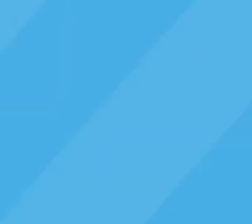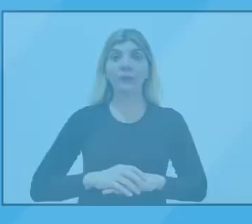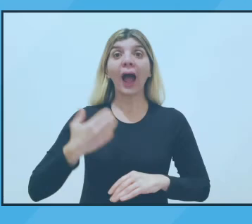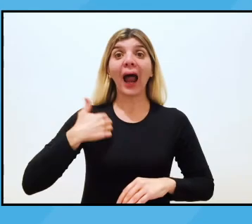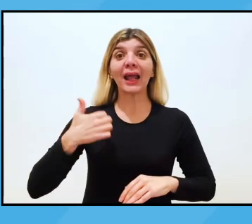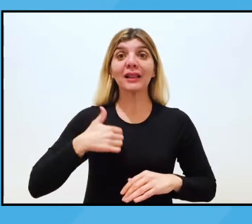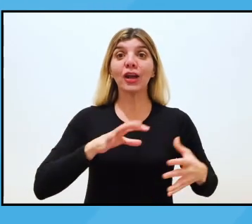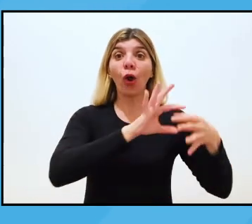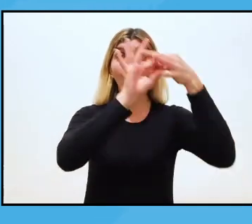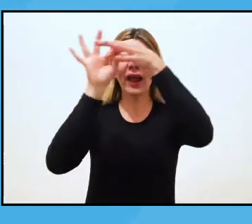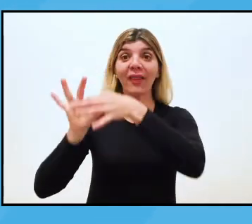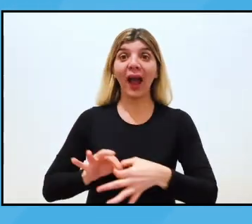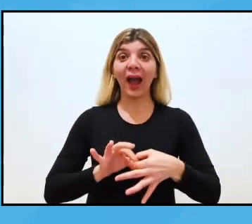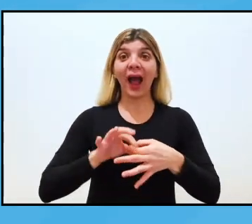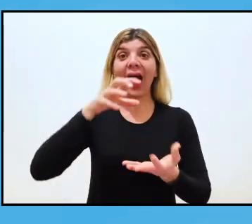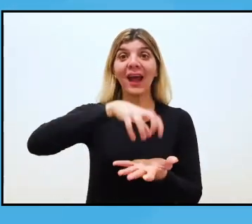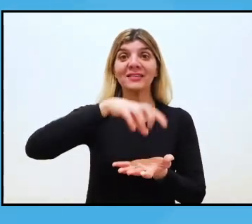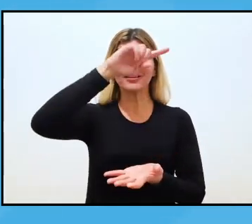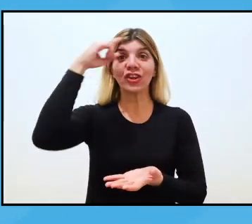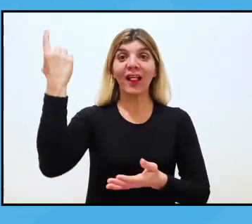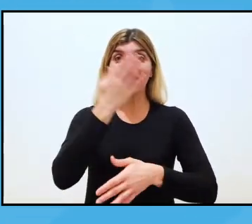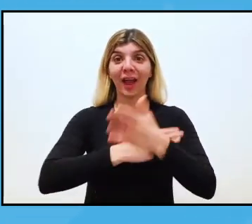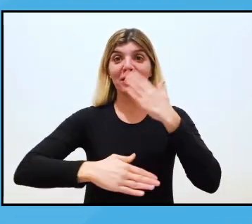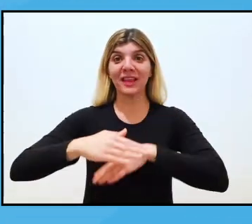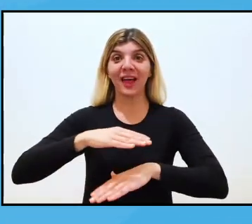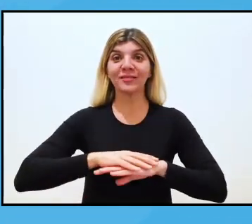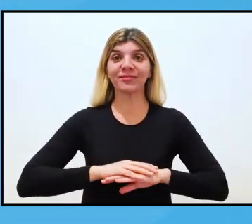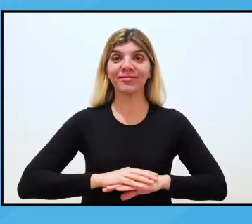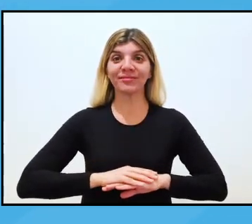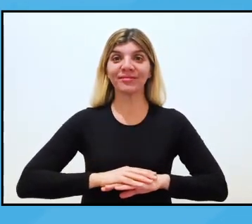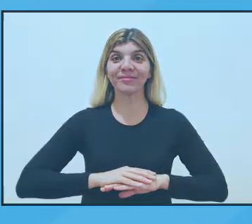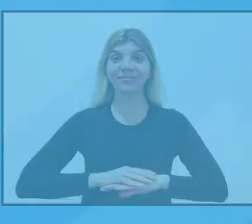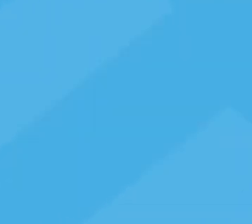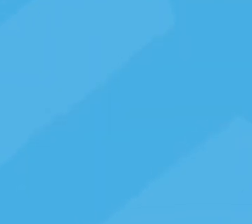Argentina Unida. Agencia Nacional de Discapacidad.